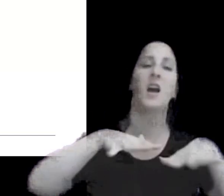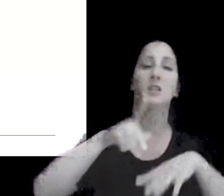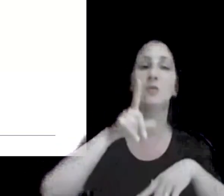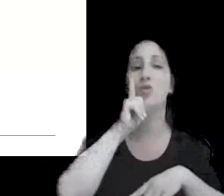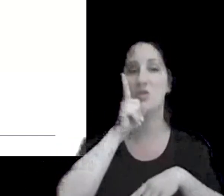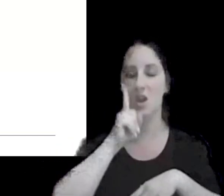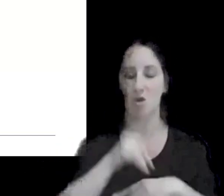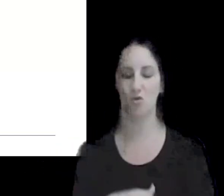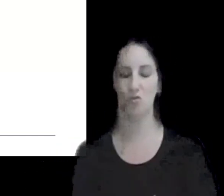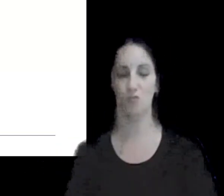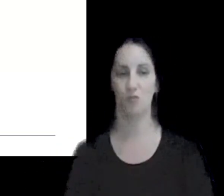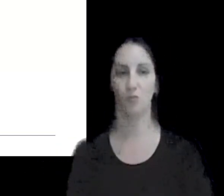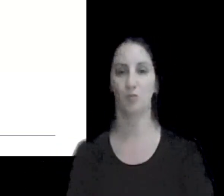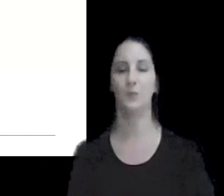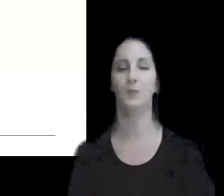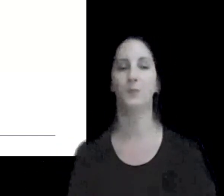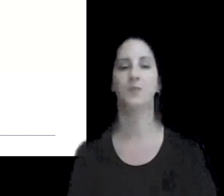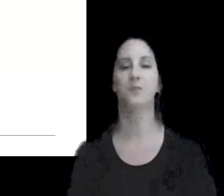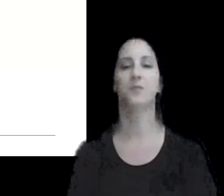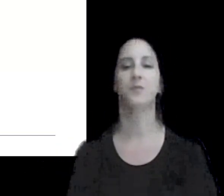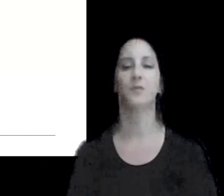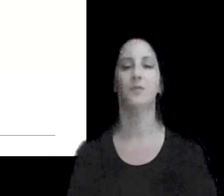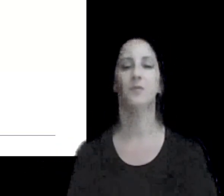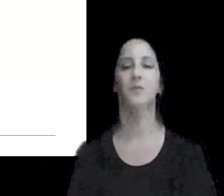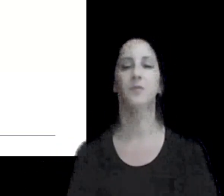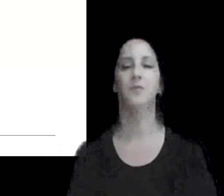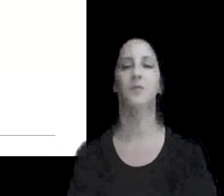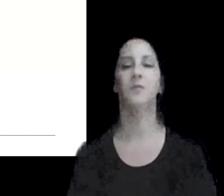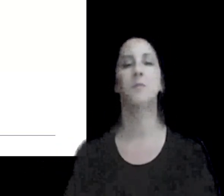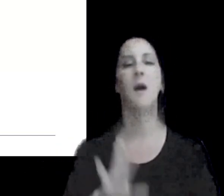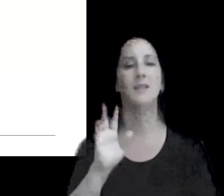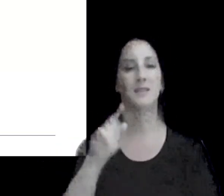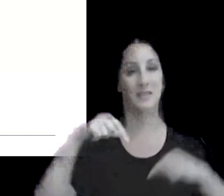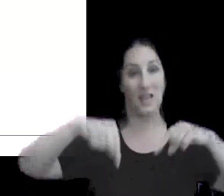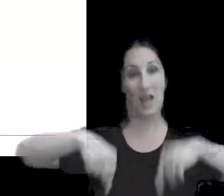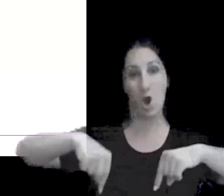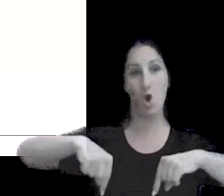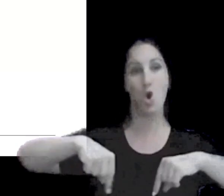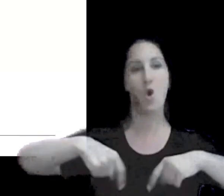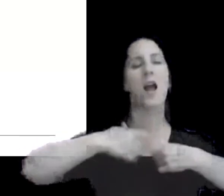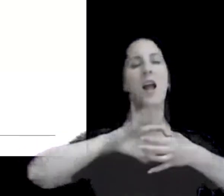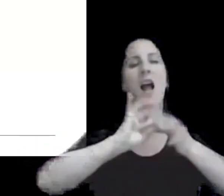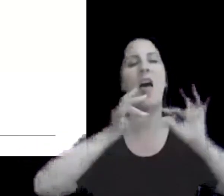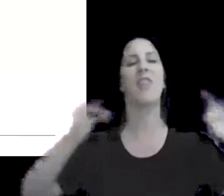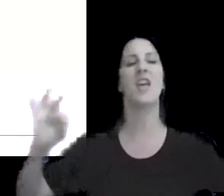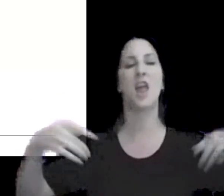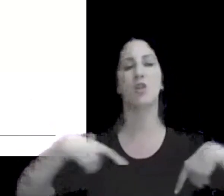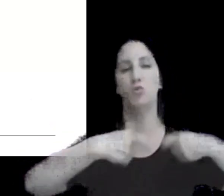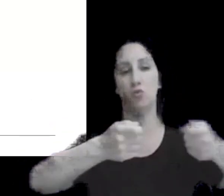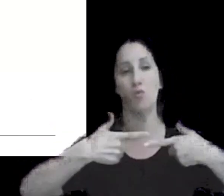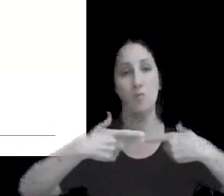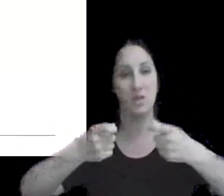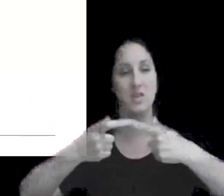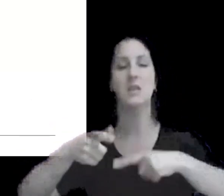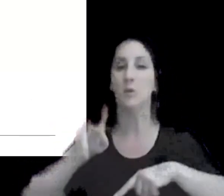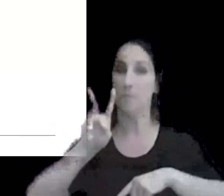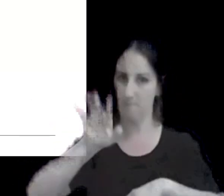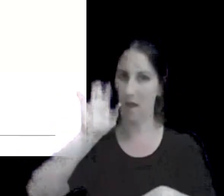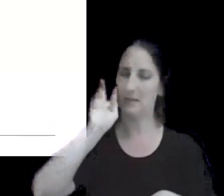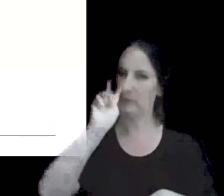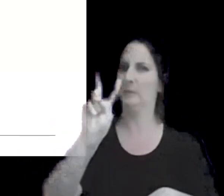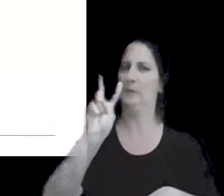grupo encontrándonos con una mirada más actual de la cadena de suministro que puede ser bastante más compleja